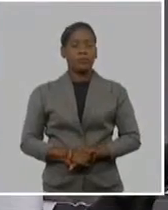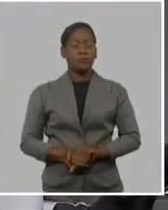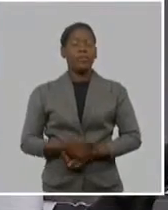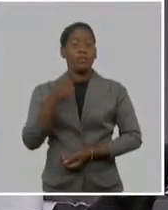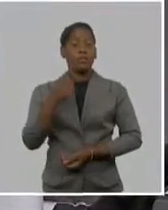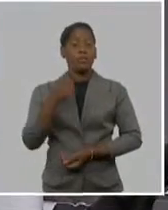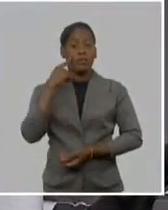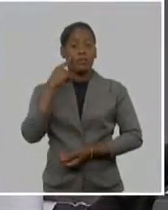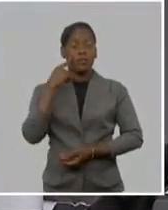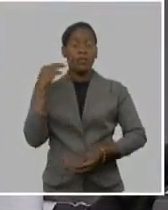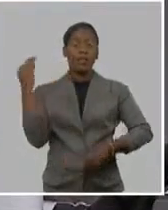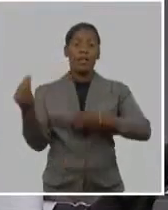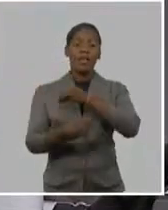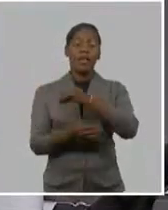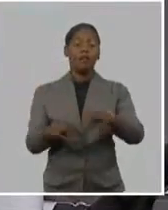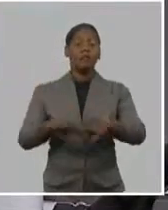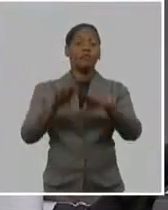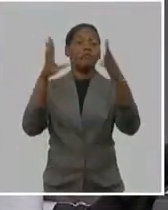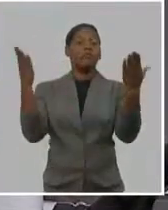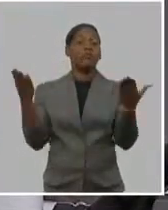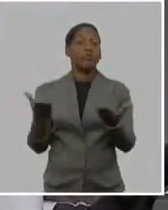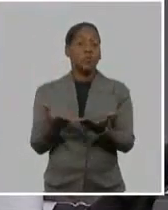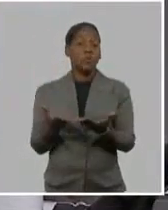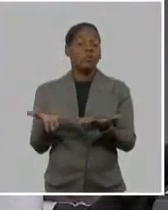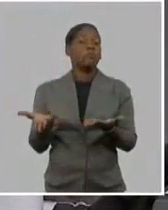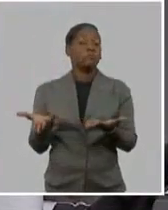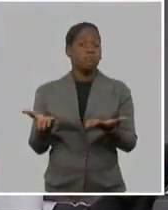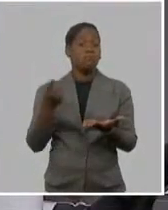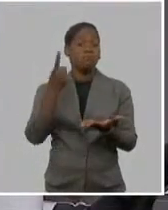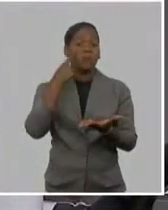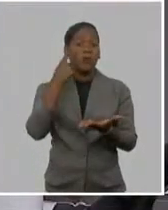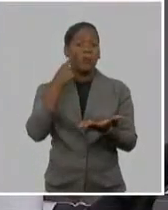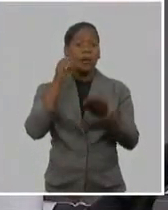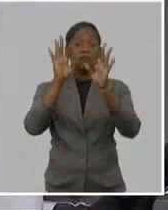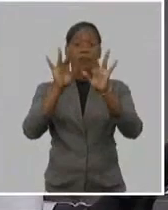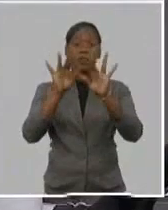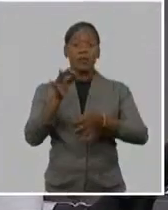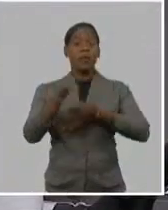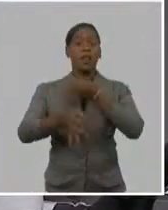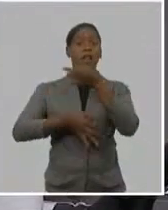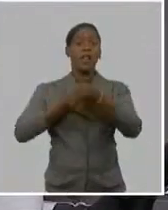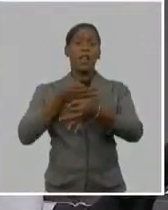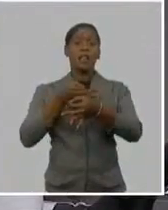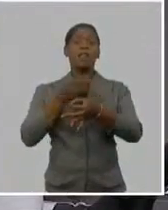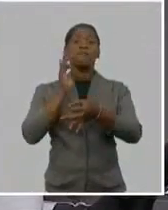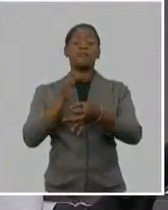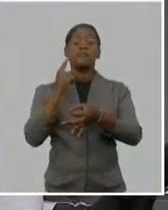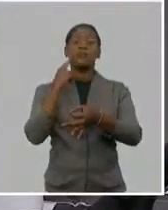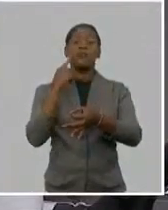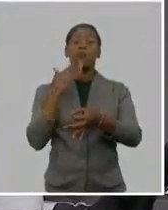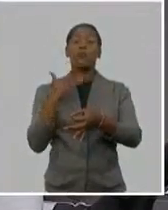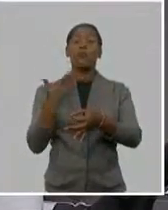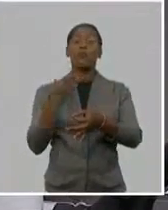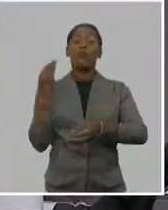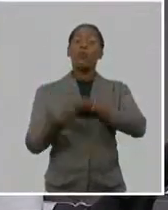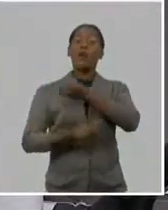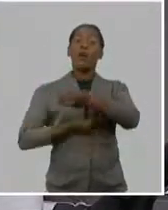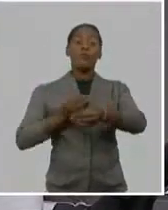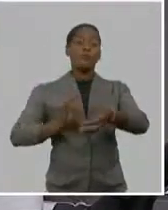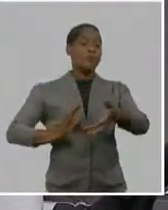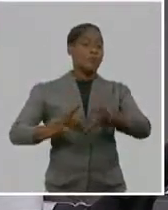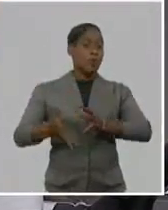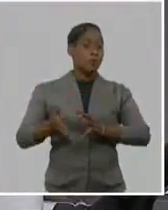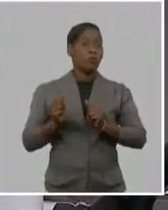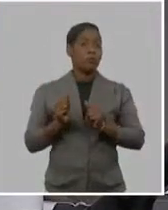ha descrito nuestro primer secretario y es un cambio prácticamente de paradigma, es un